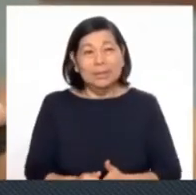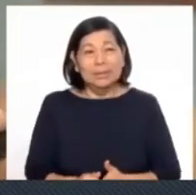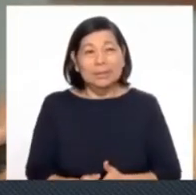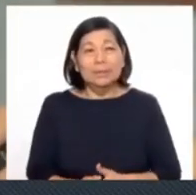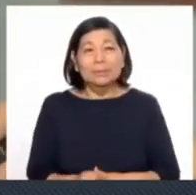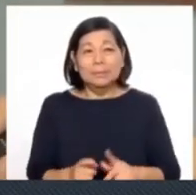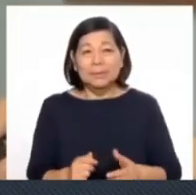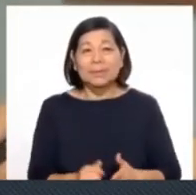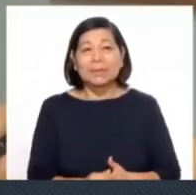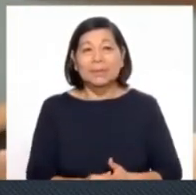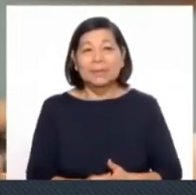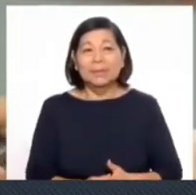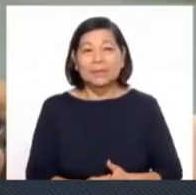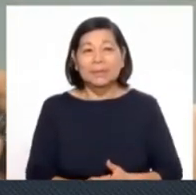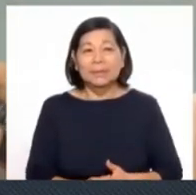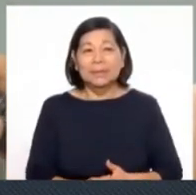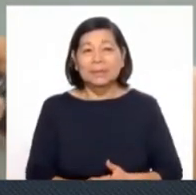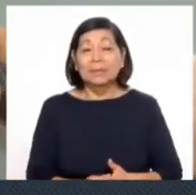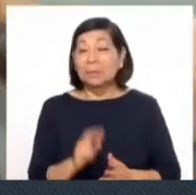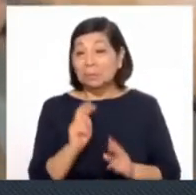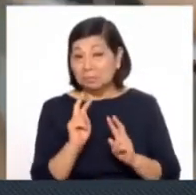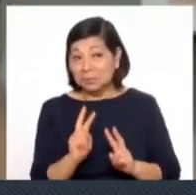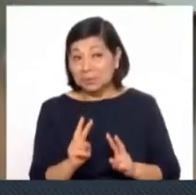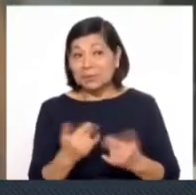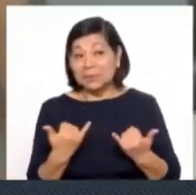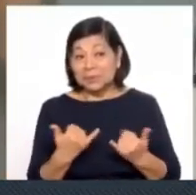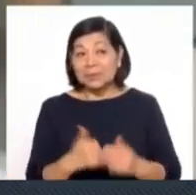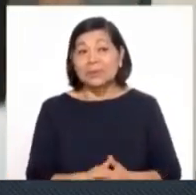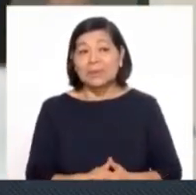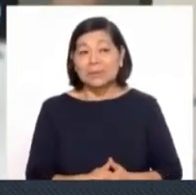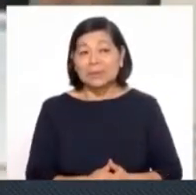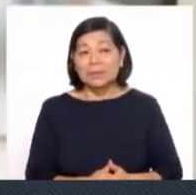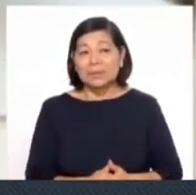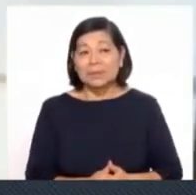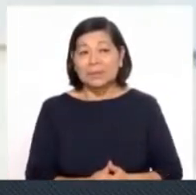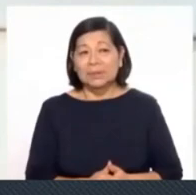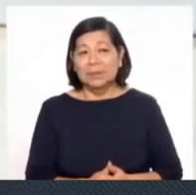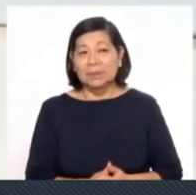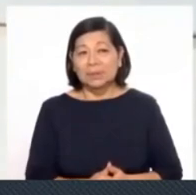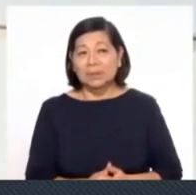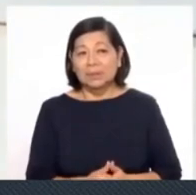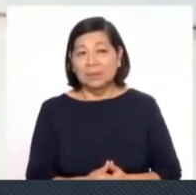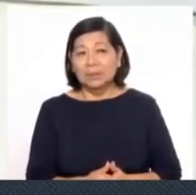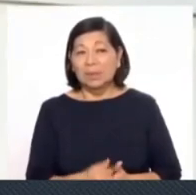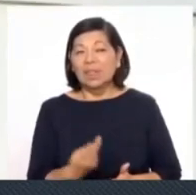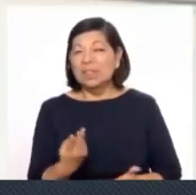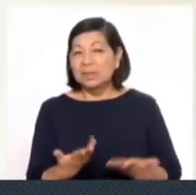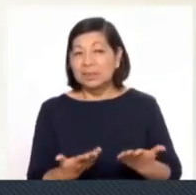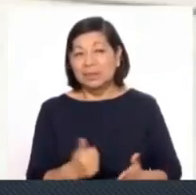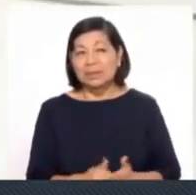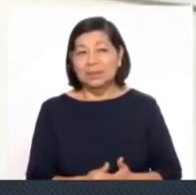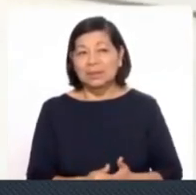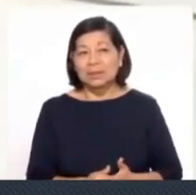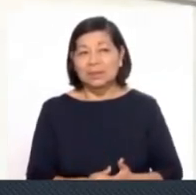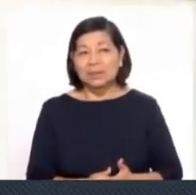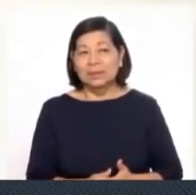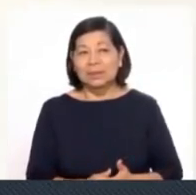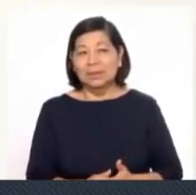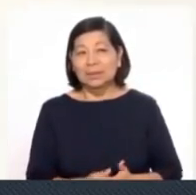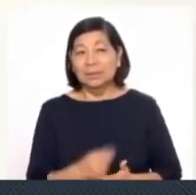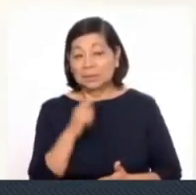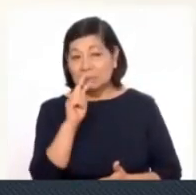fenómeno del niño. Lo que podemos observar aquí es un circuito que consta de los siguientes dispositivos.